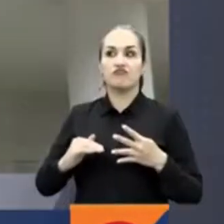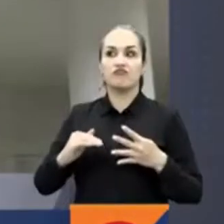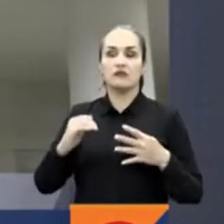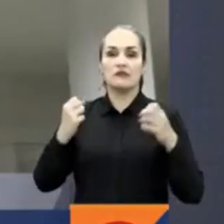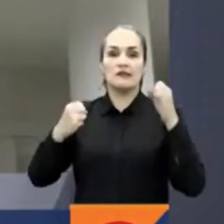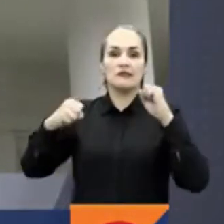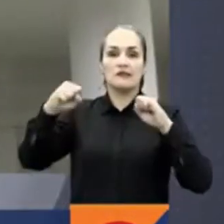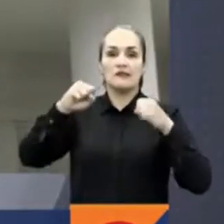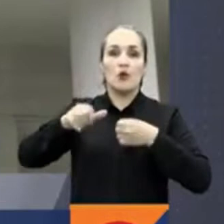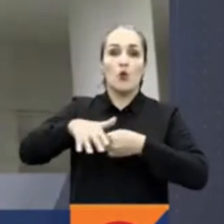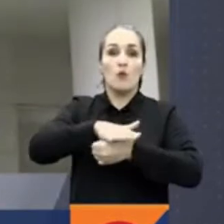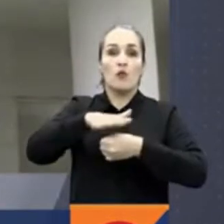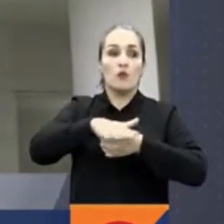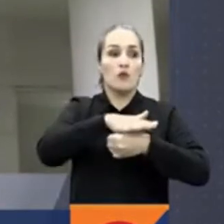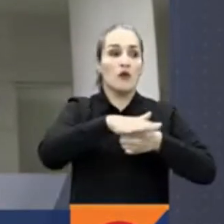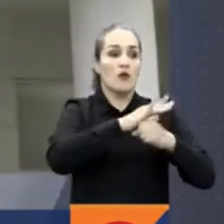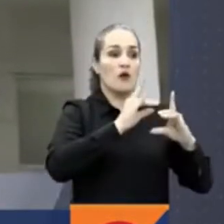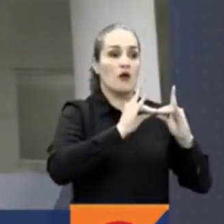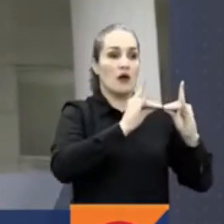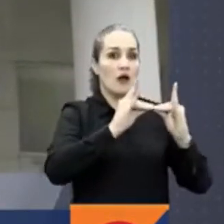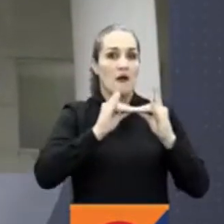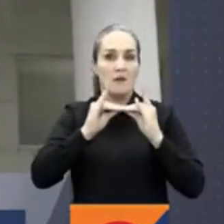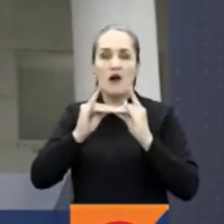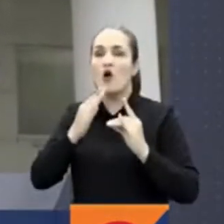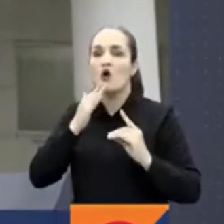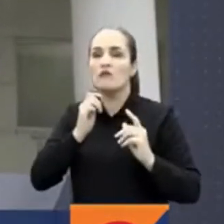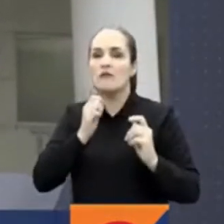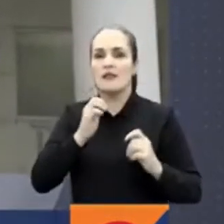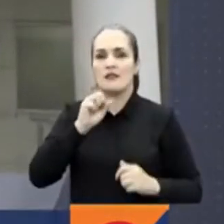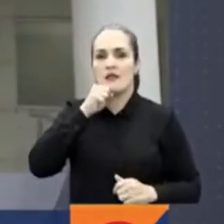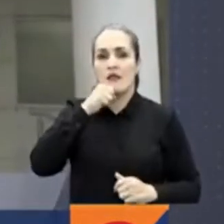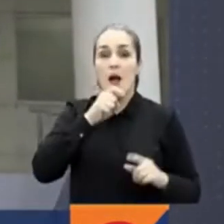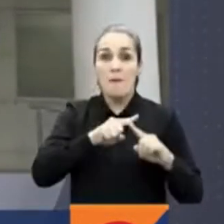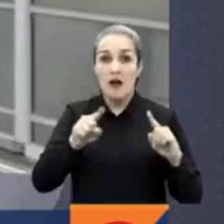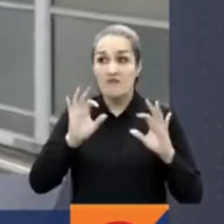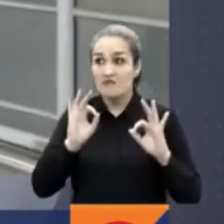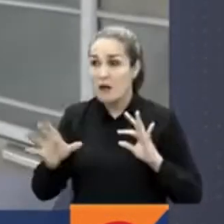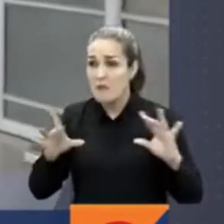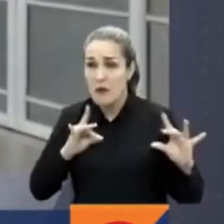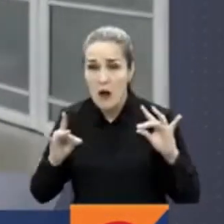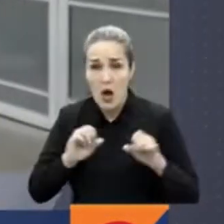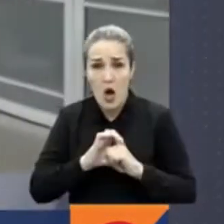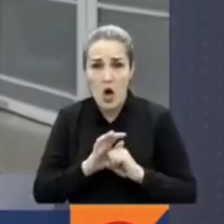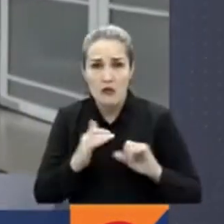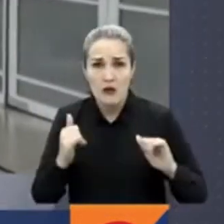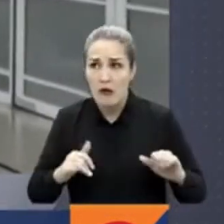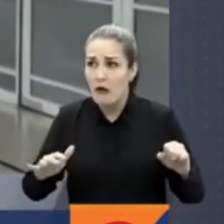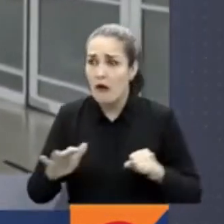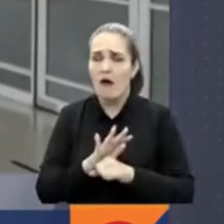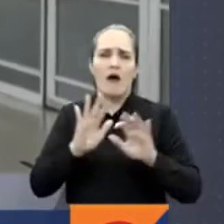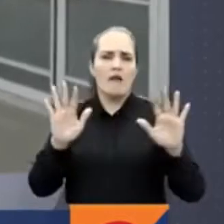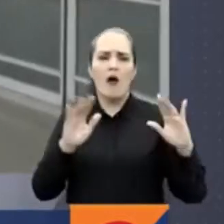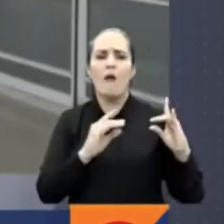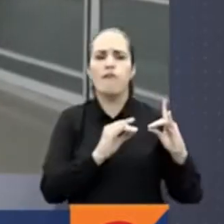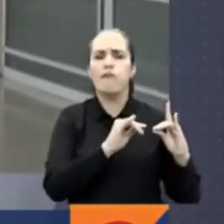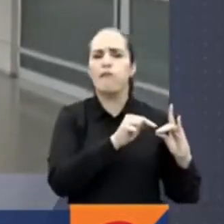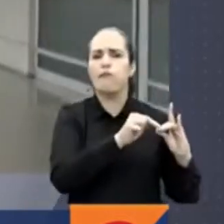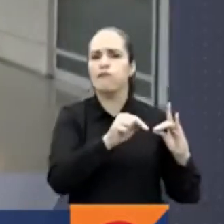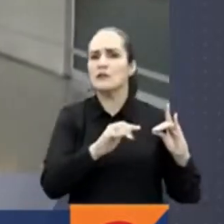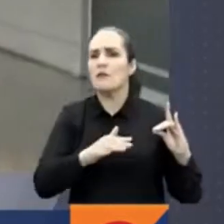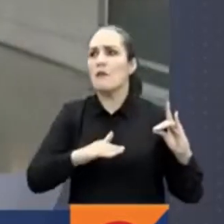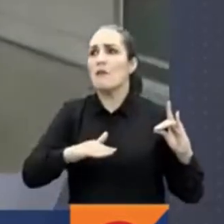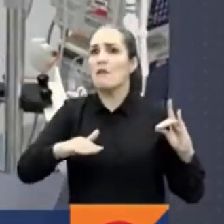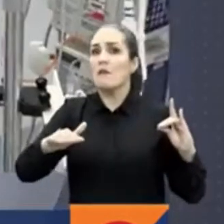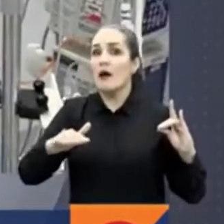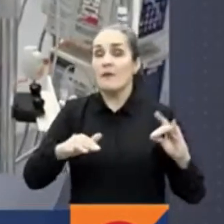UCI, aún no se contempla la expansión hospitalaria por el actual pico de la pandemia. Sin embargo, el director de la Territorial de Salud en Caldas,